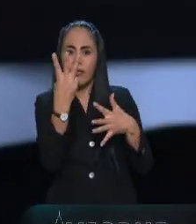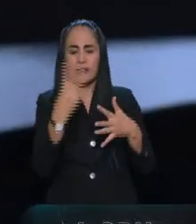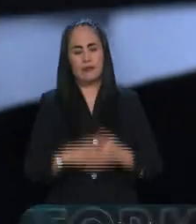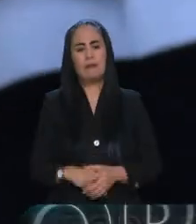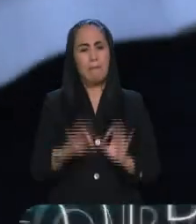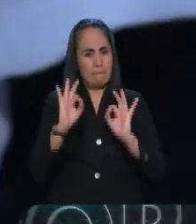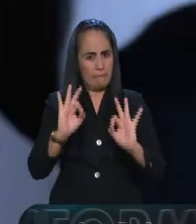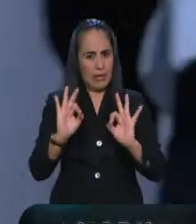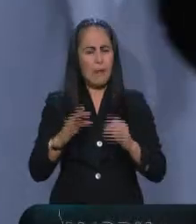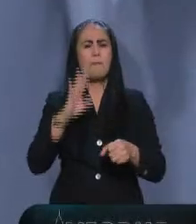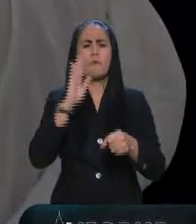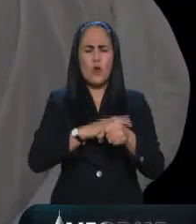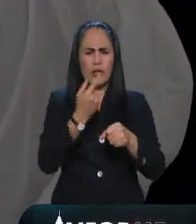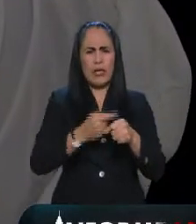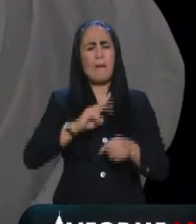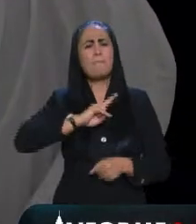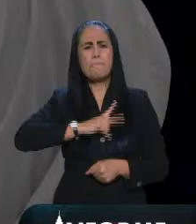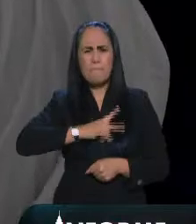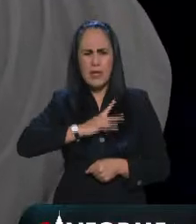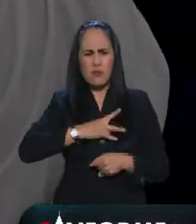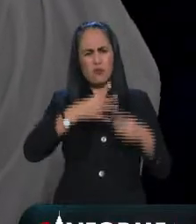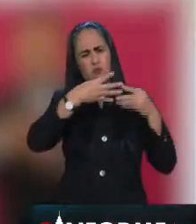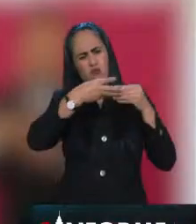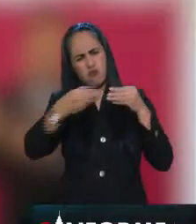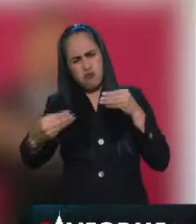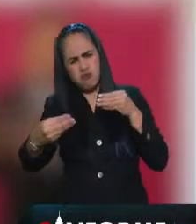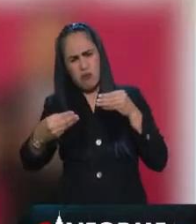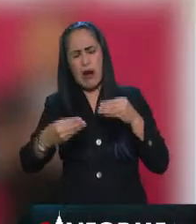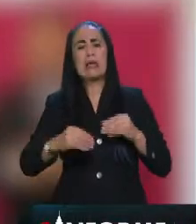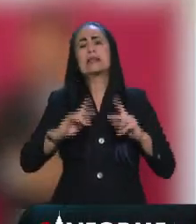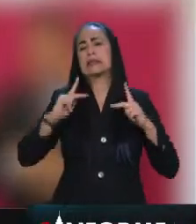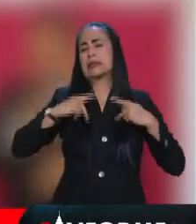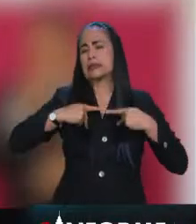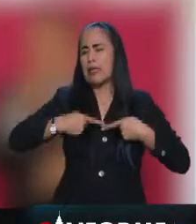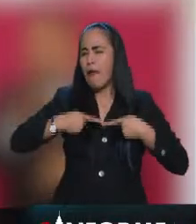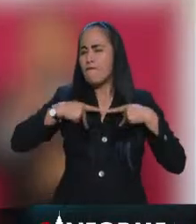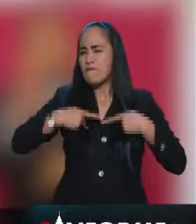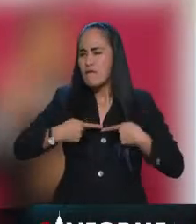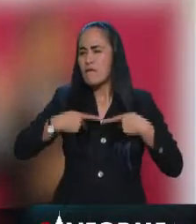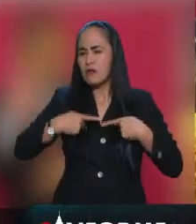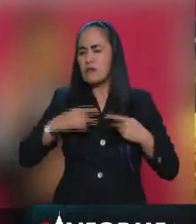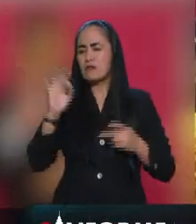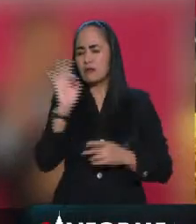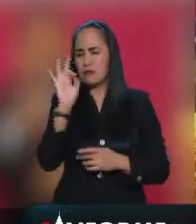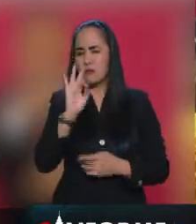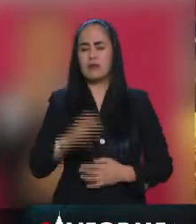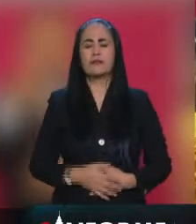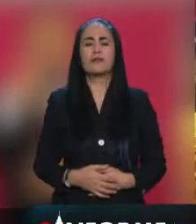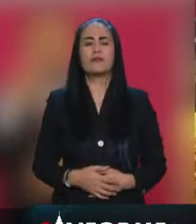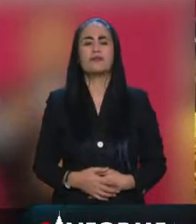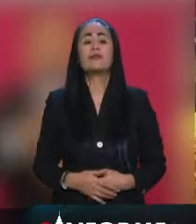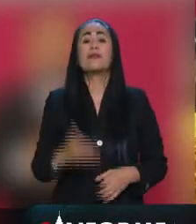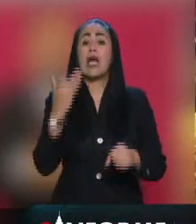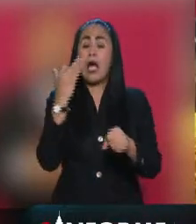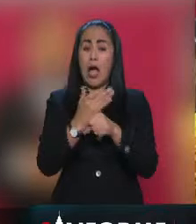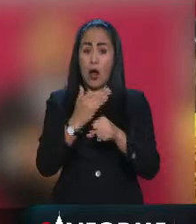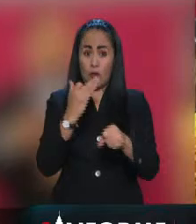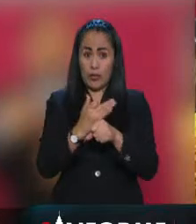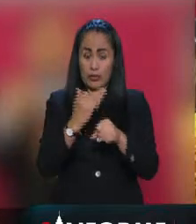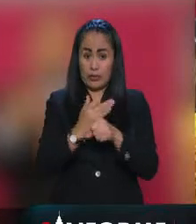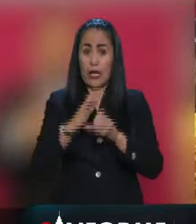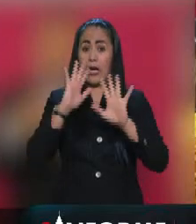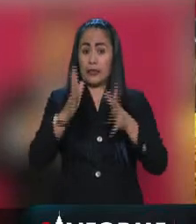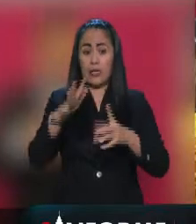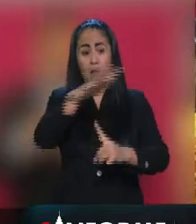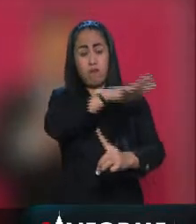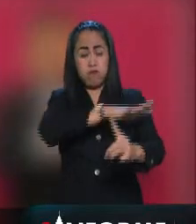debilitamiento del virus derivado de su misma naturaleza. Todavía es posibilidad de que en su asentamiento dentro del